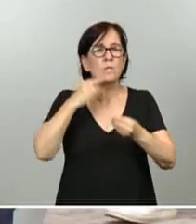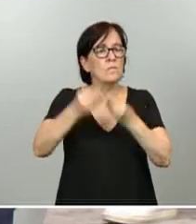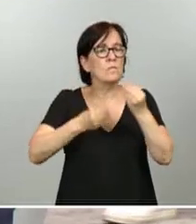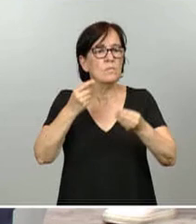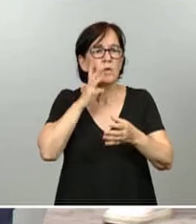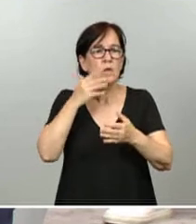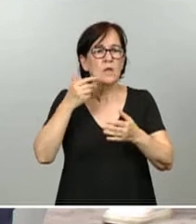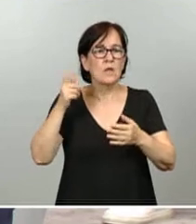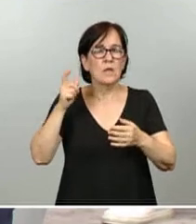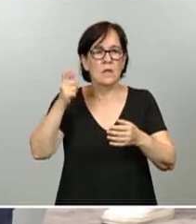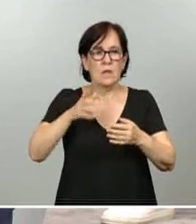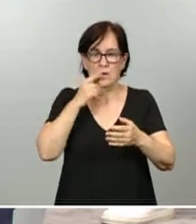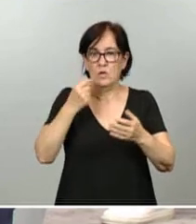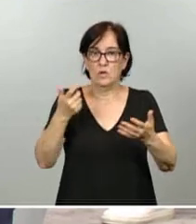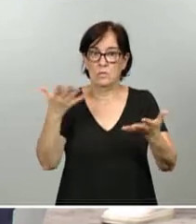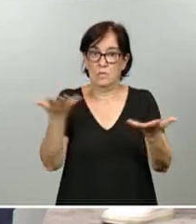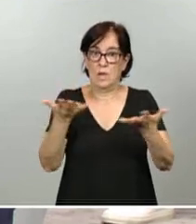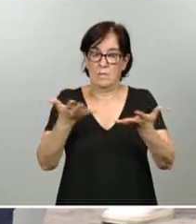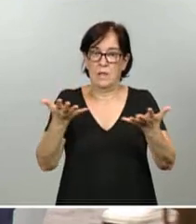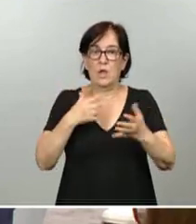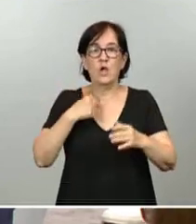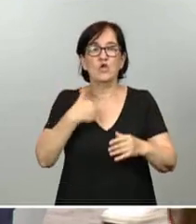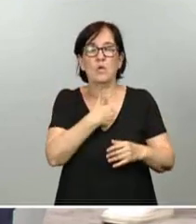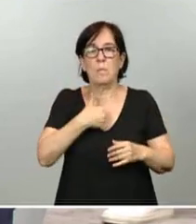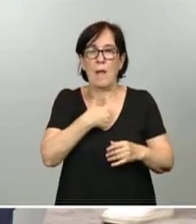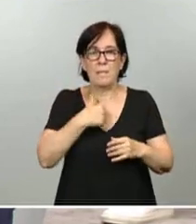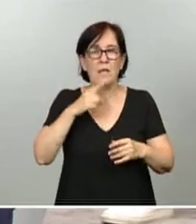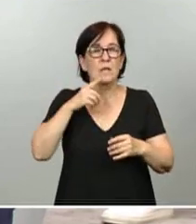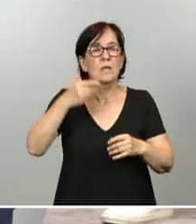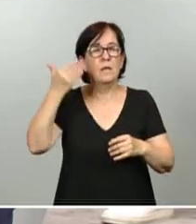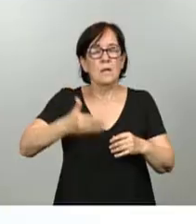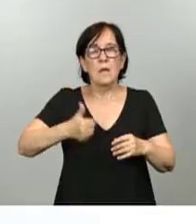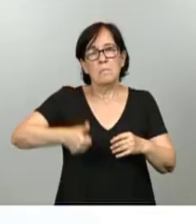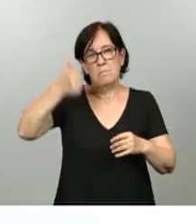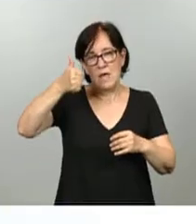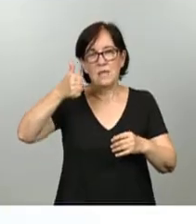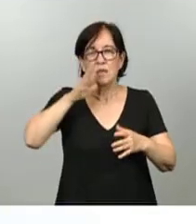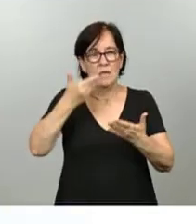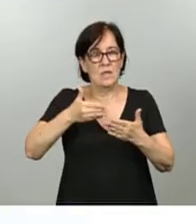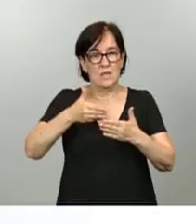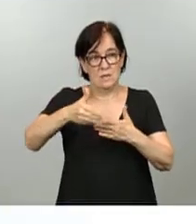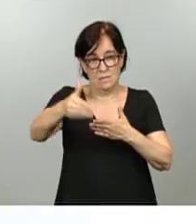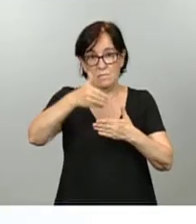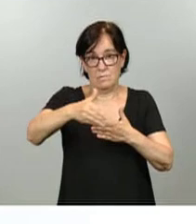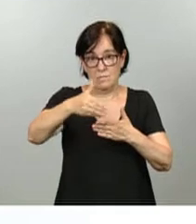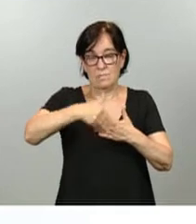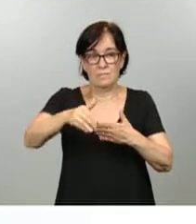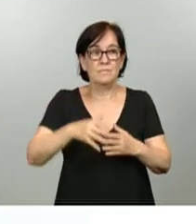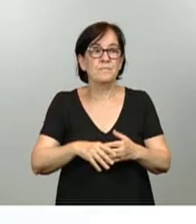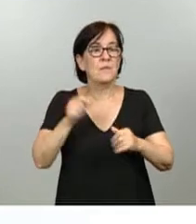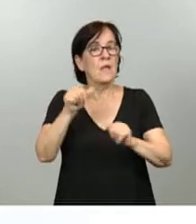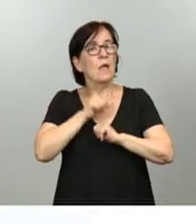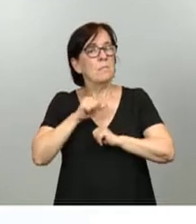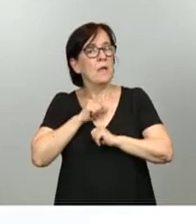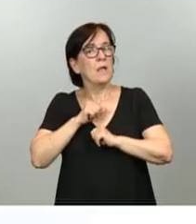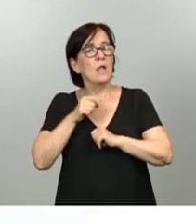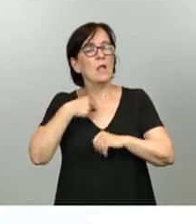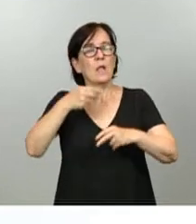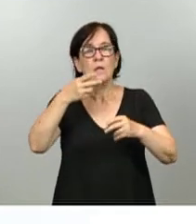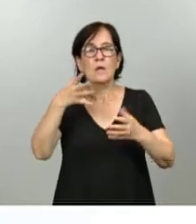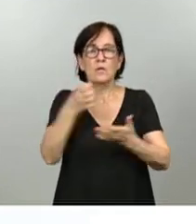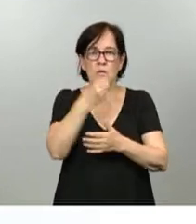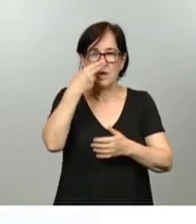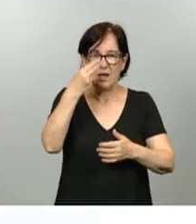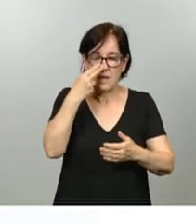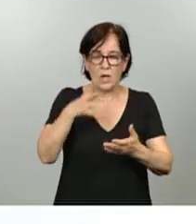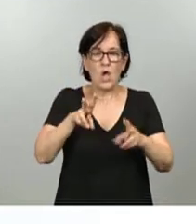de emergencia. Su papel será aún más importante en el tiempo que ha de venir. Esperamos con todo interés esas nuevas